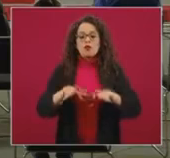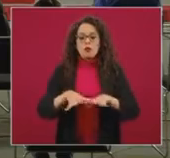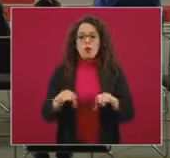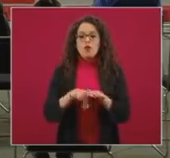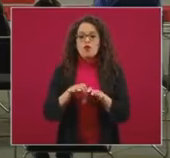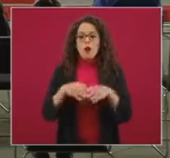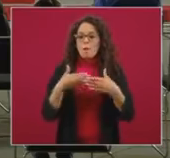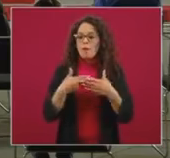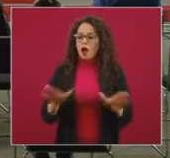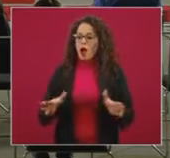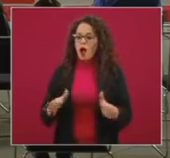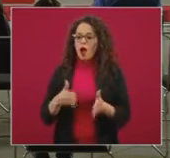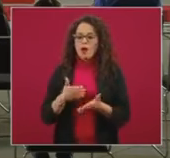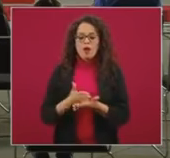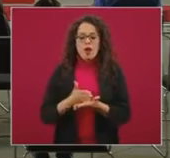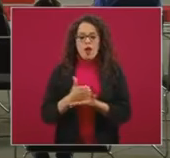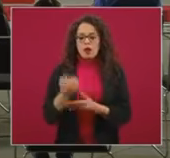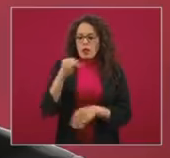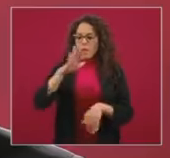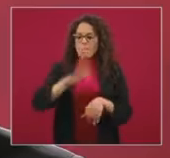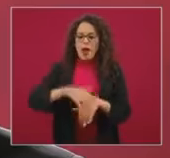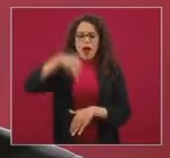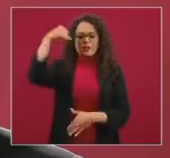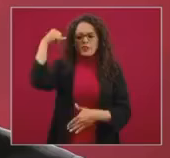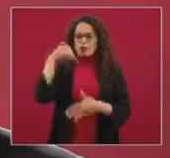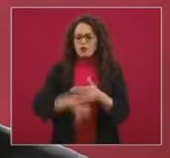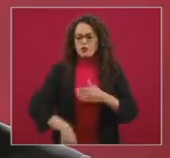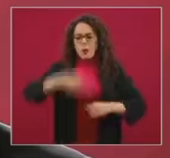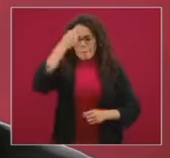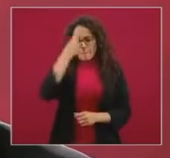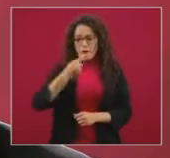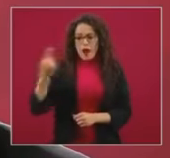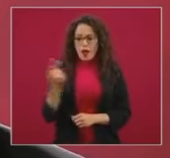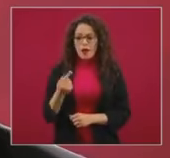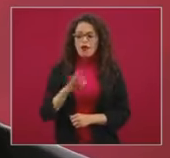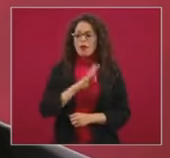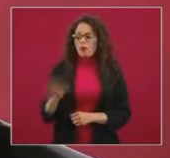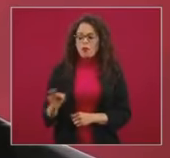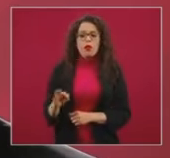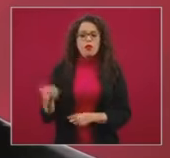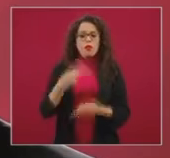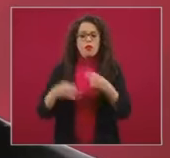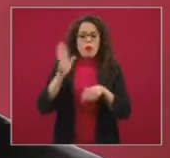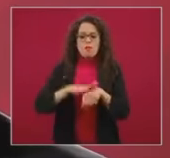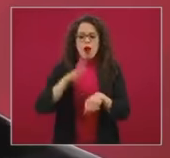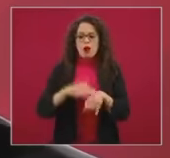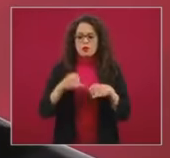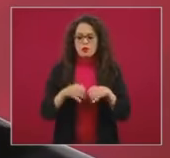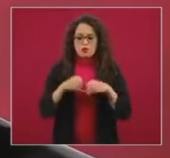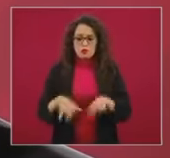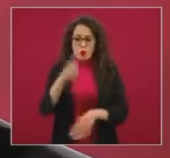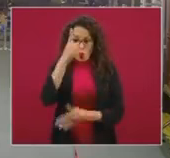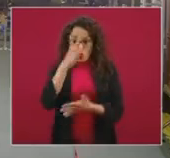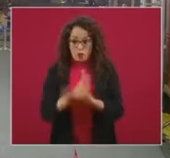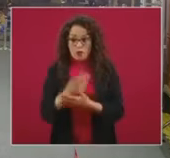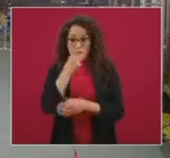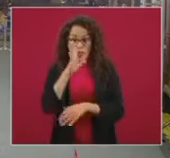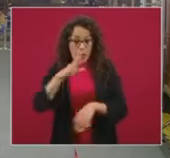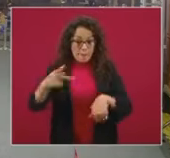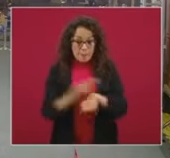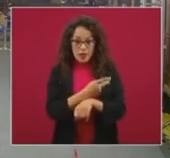mucho más profunda para generar información no solamente que describa lo que ya ocurrió,